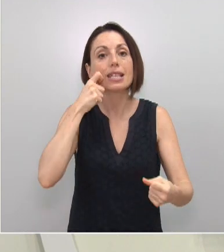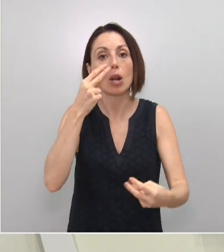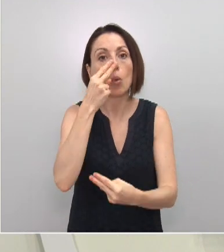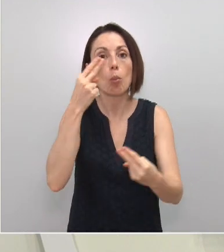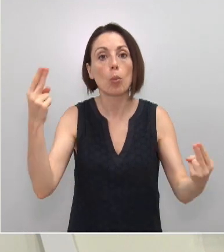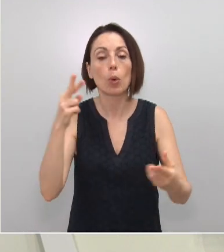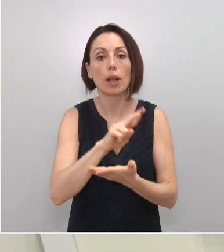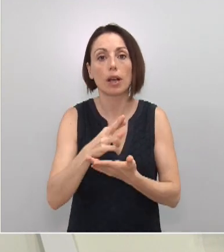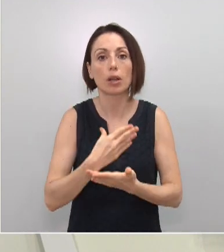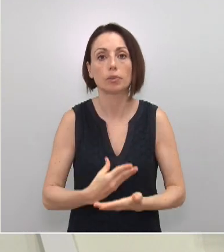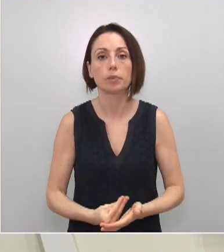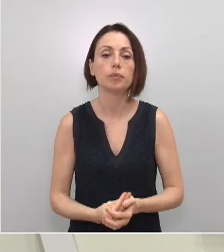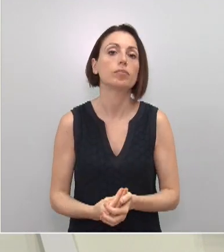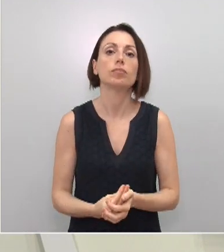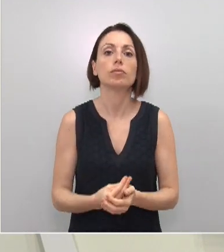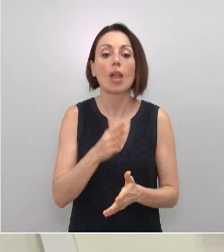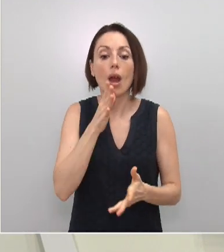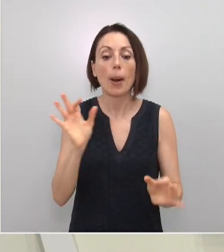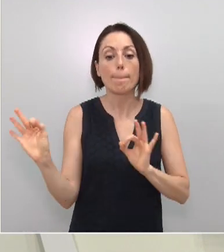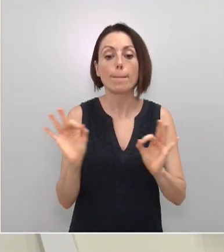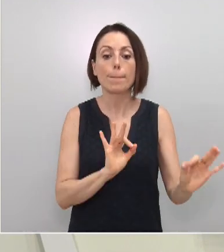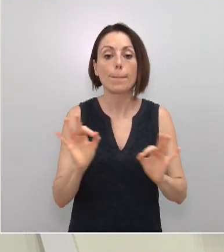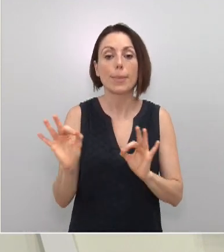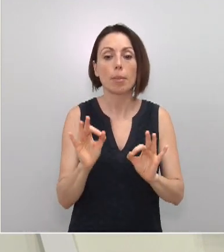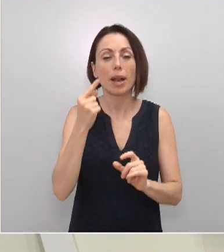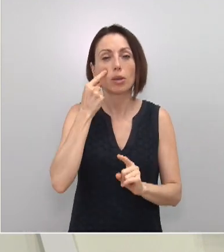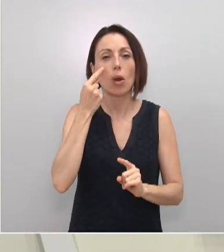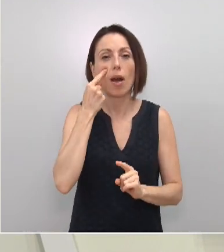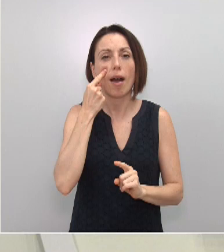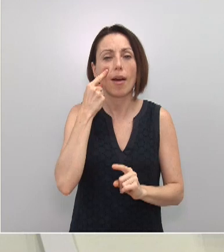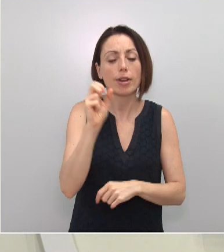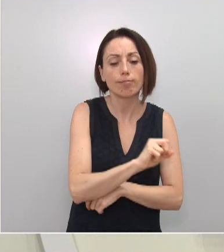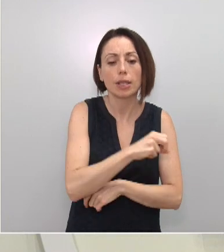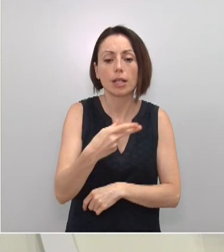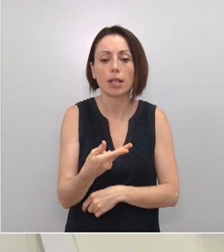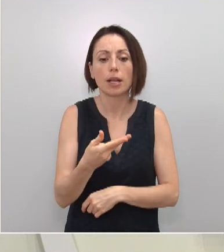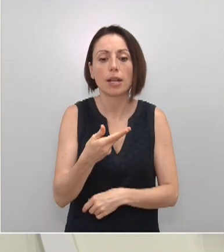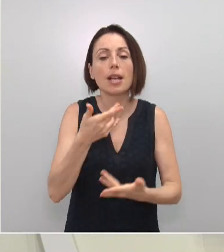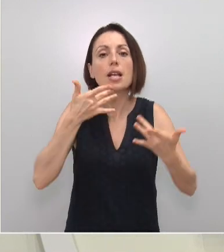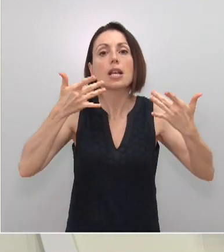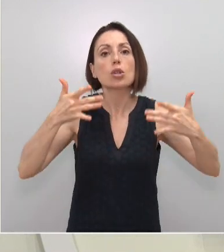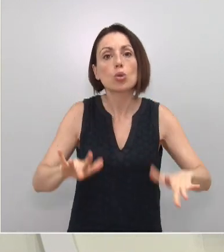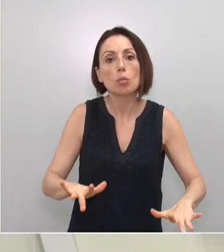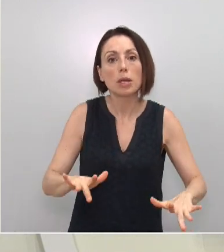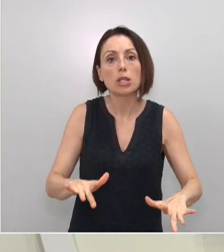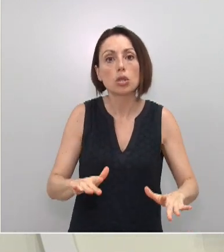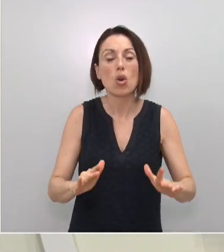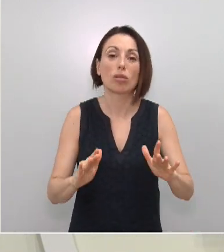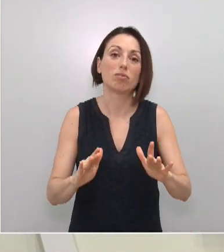Pública de la región de Murcia está preparando la resolución de suspensión temporal de actividad